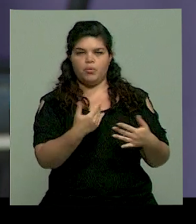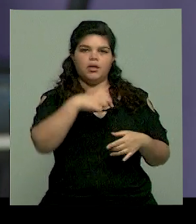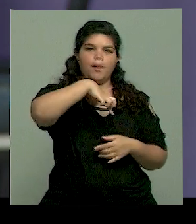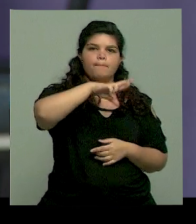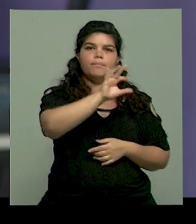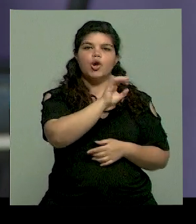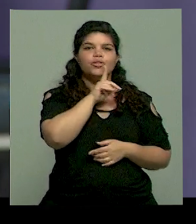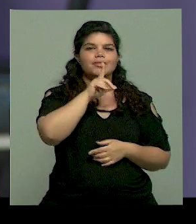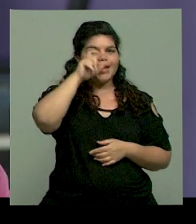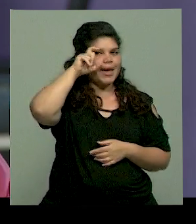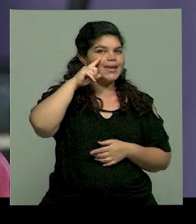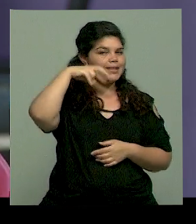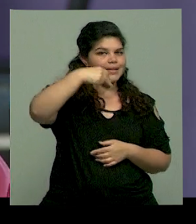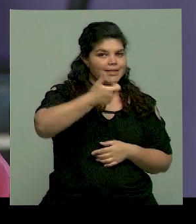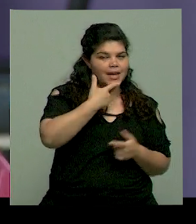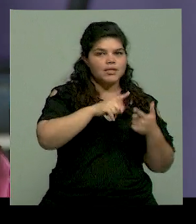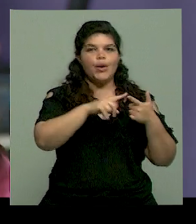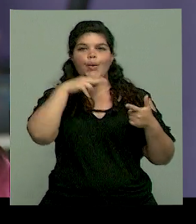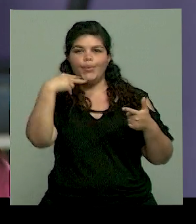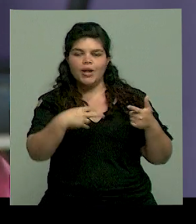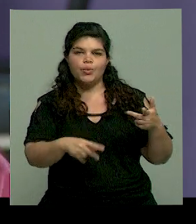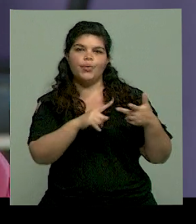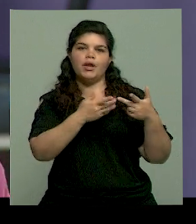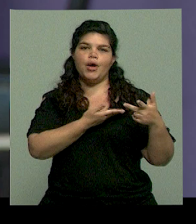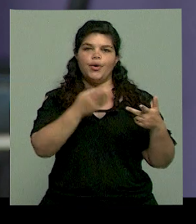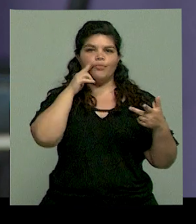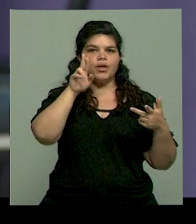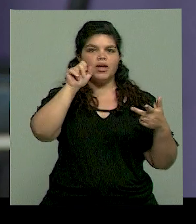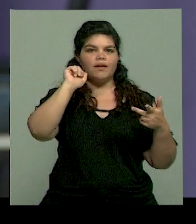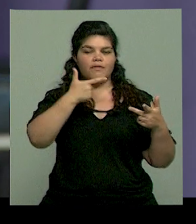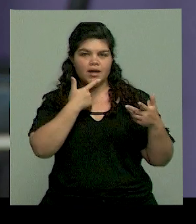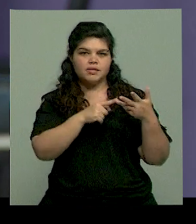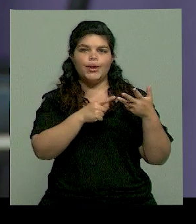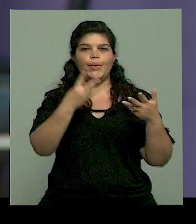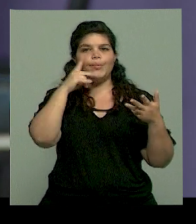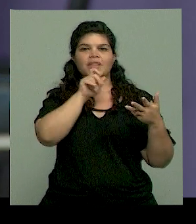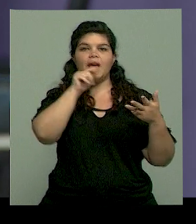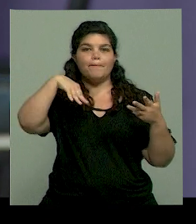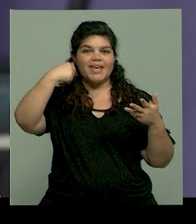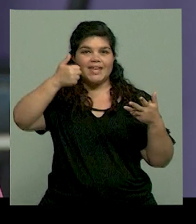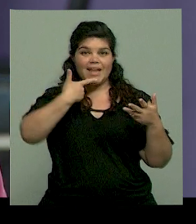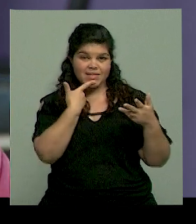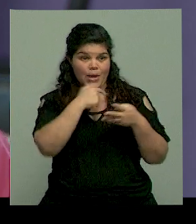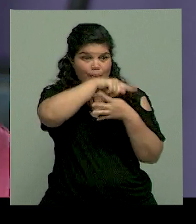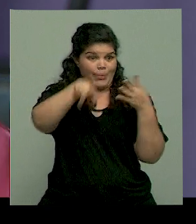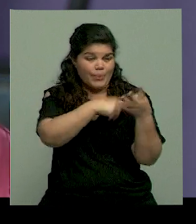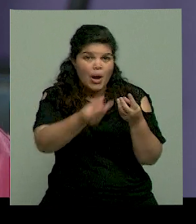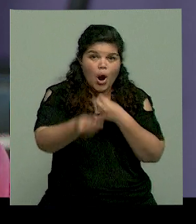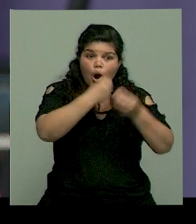buena cuota de proteínas de alta calidad, que tenga una buena cuota de verduras, de fibras y de vitaminas, y con eso estarían medianamente cubiertos. Pero lo cierto es que